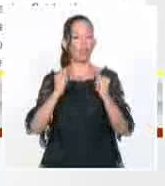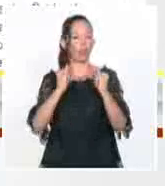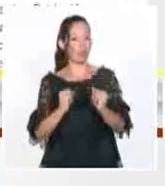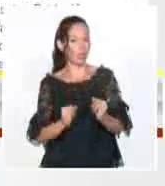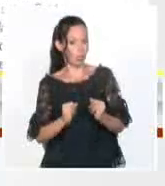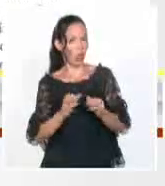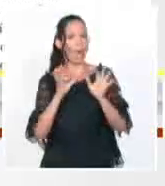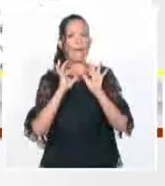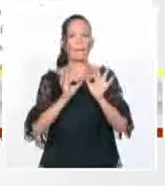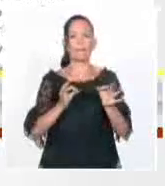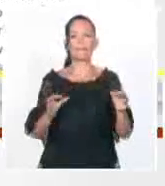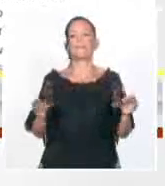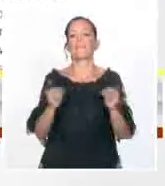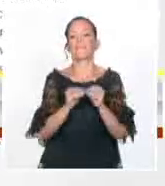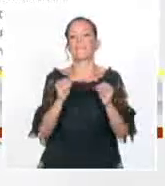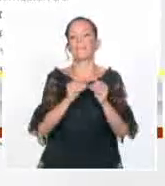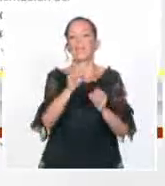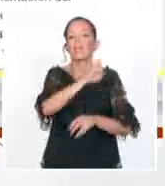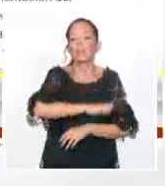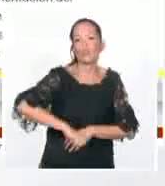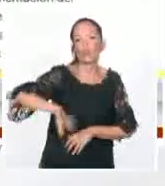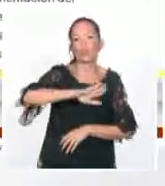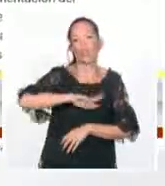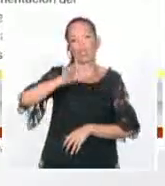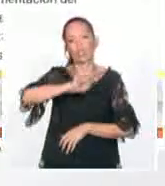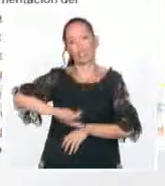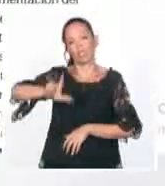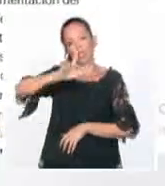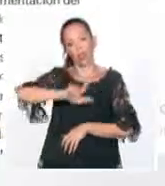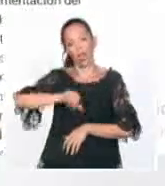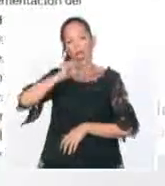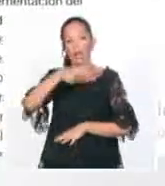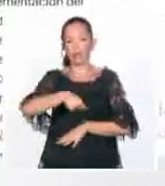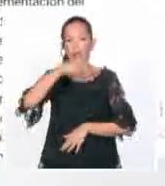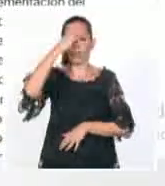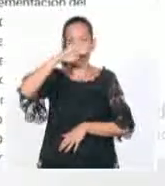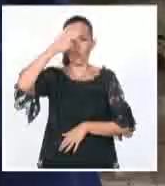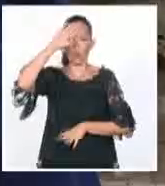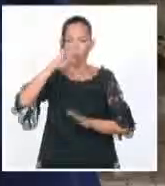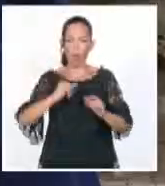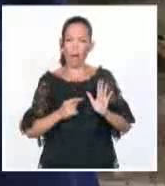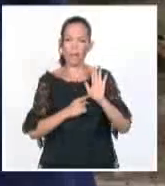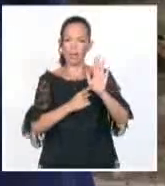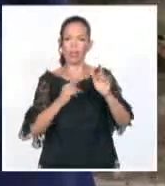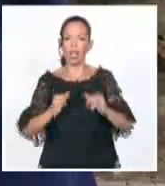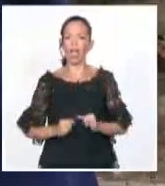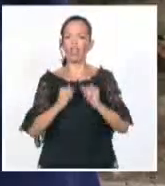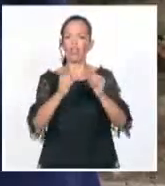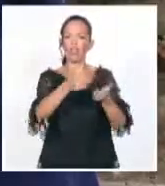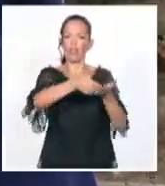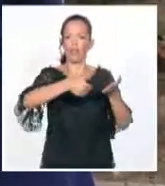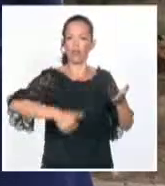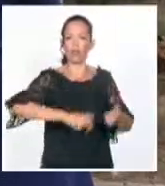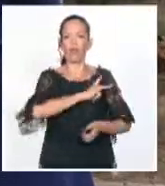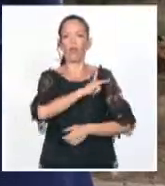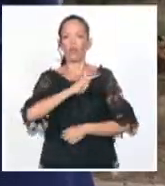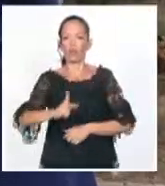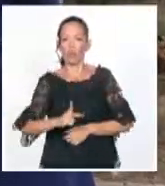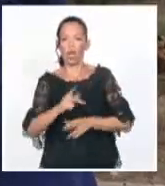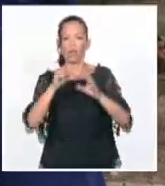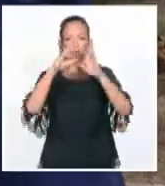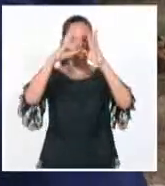sociedad civil. Dijo que el país presentará un informe voluntario que recoge los logros y desafíos en la